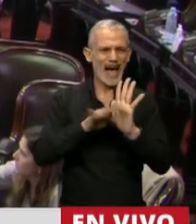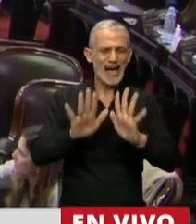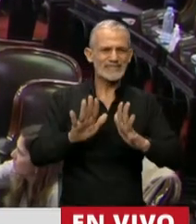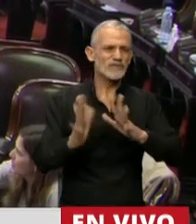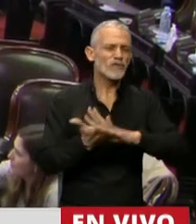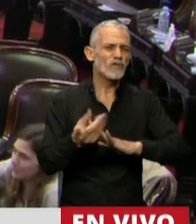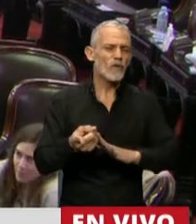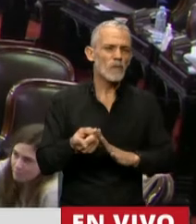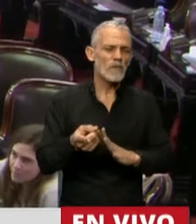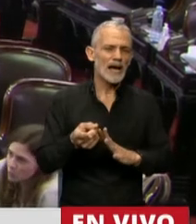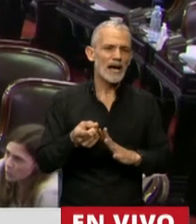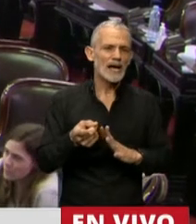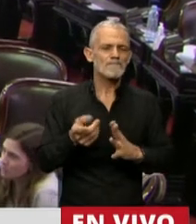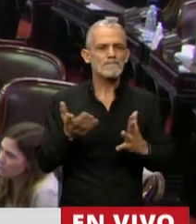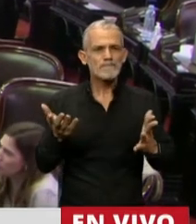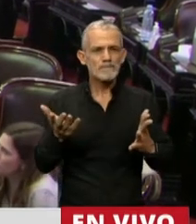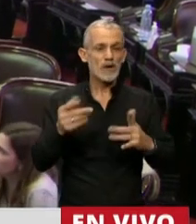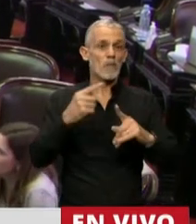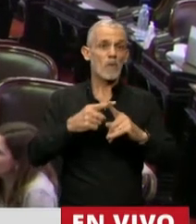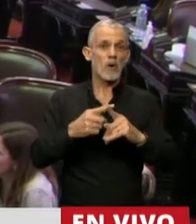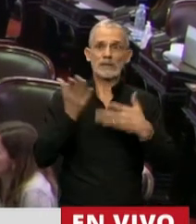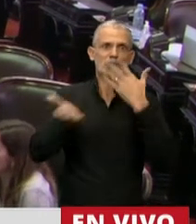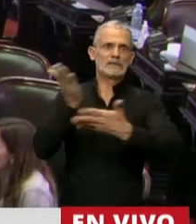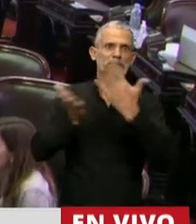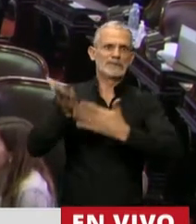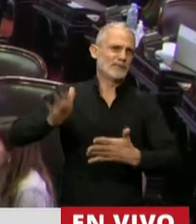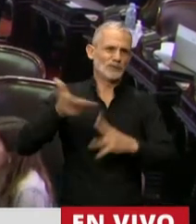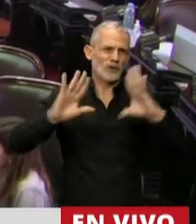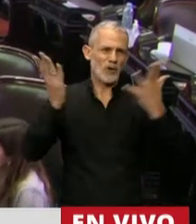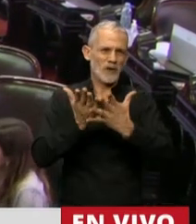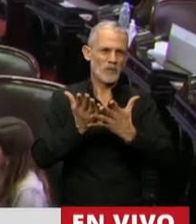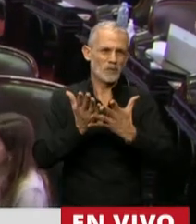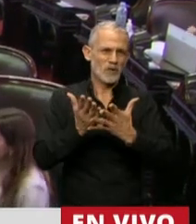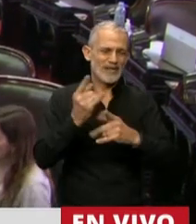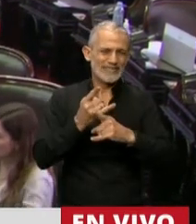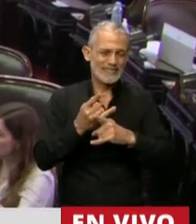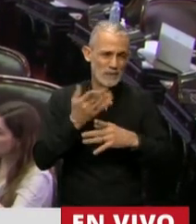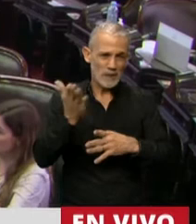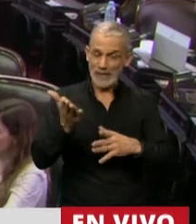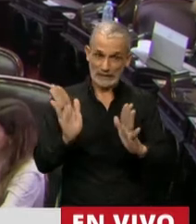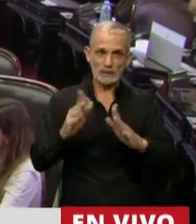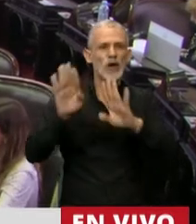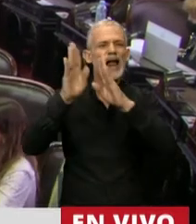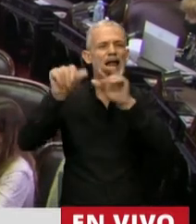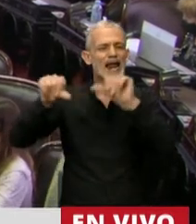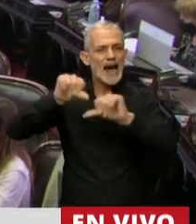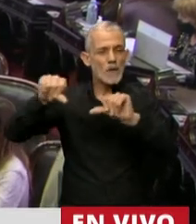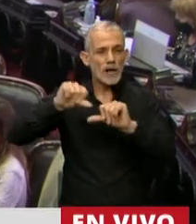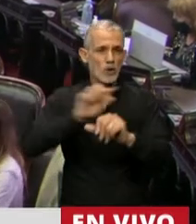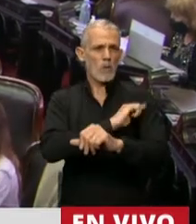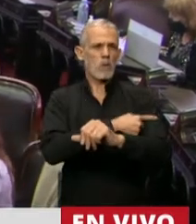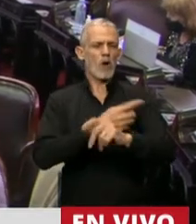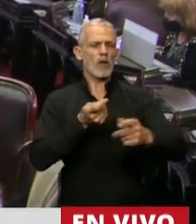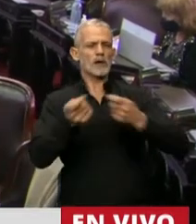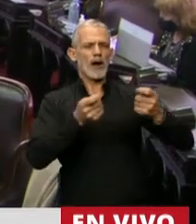debido a la alta demanda de vacunas, no son las habituales y los laboratorios utilizan ese poder